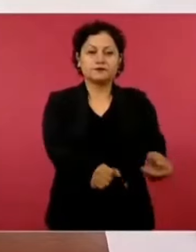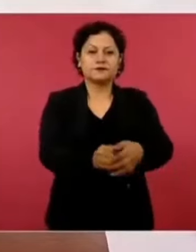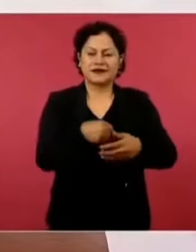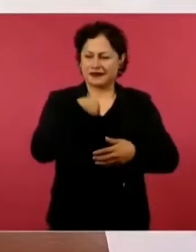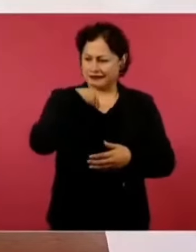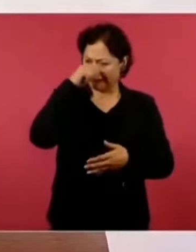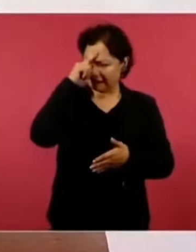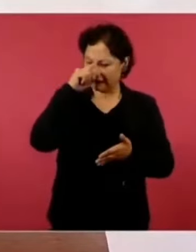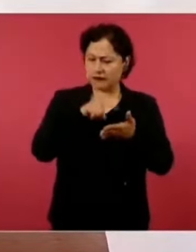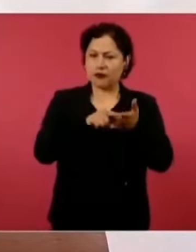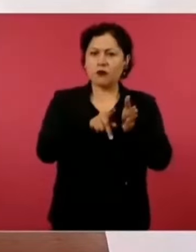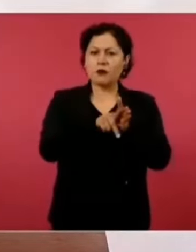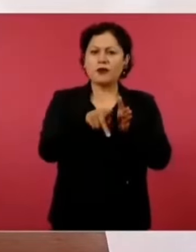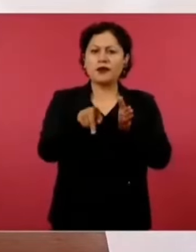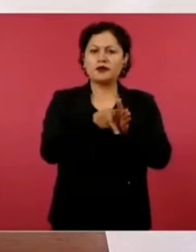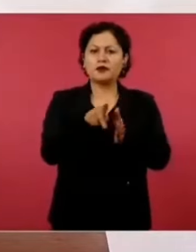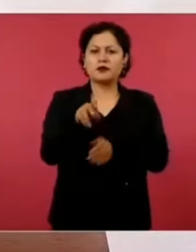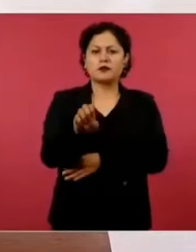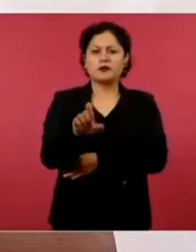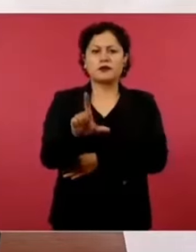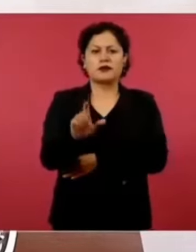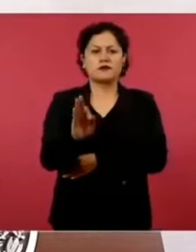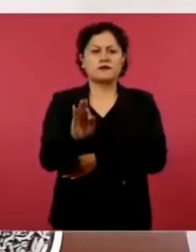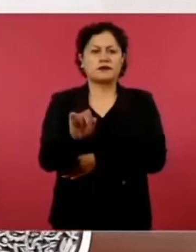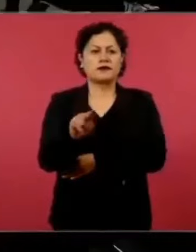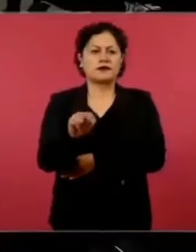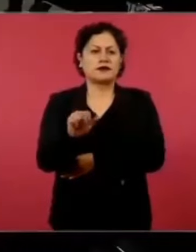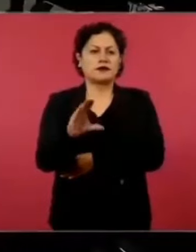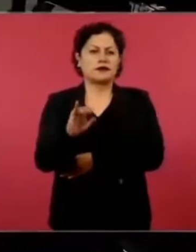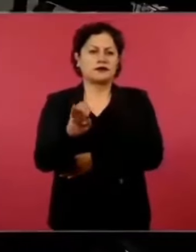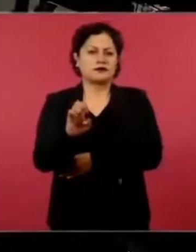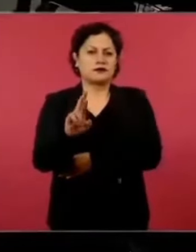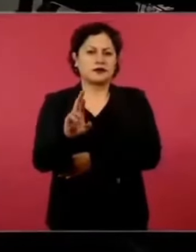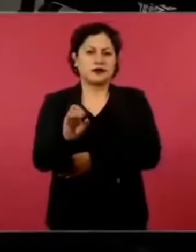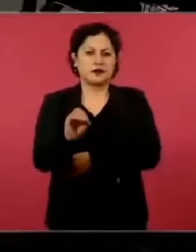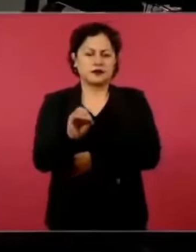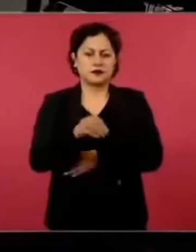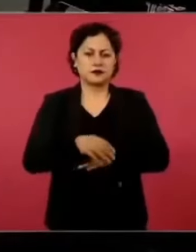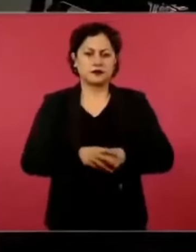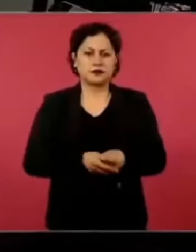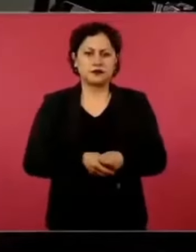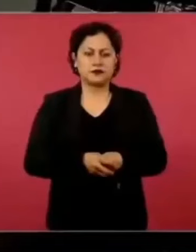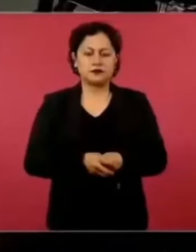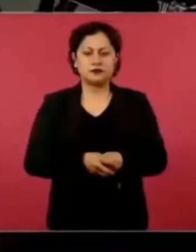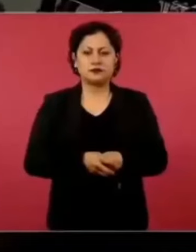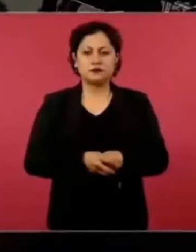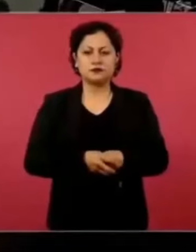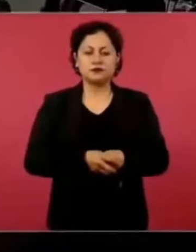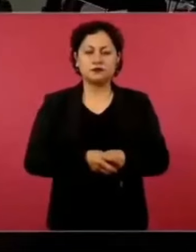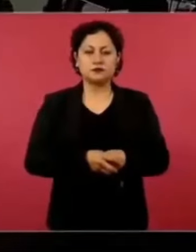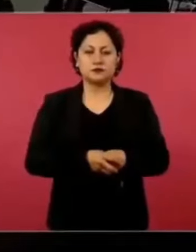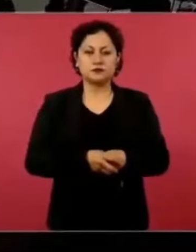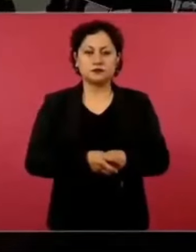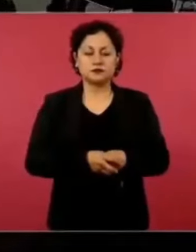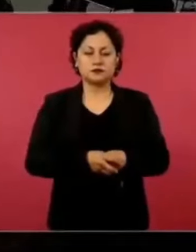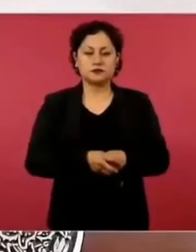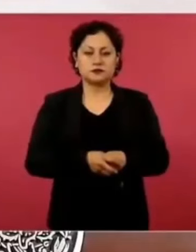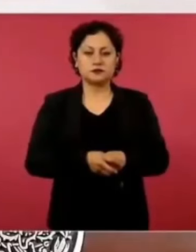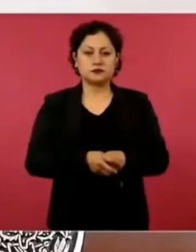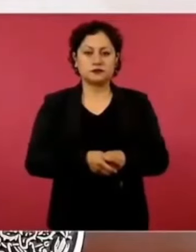que siempre nos